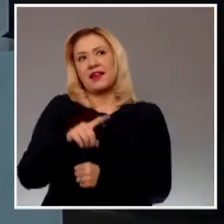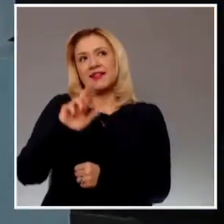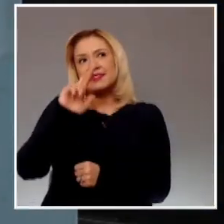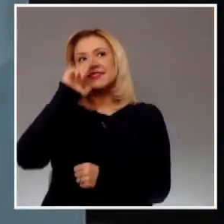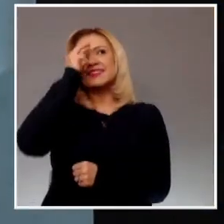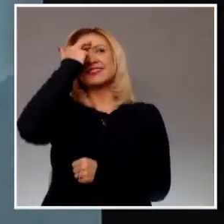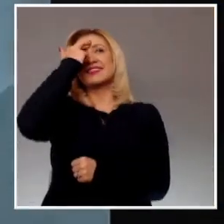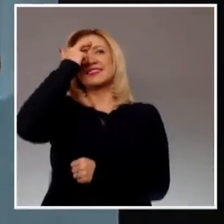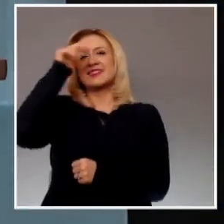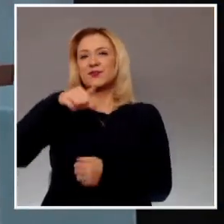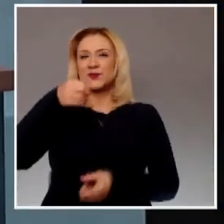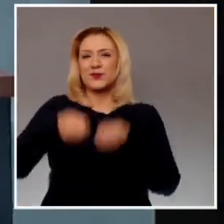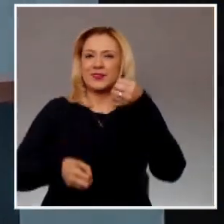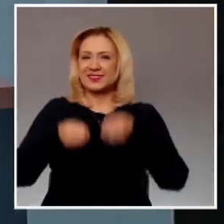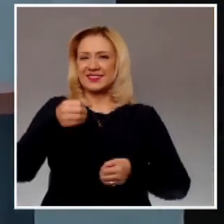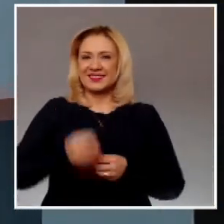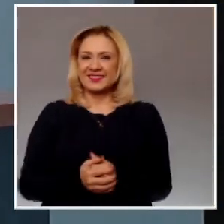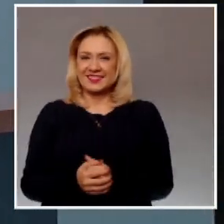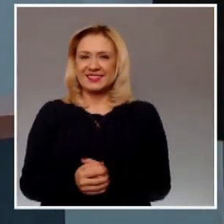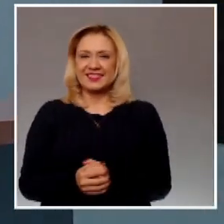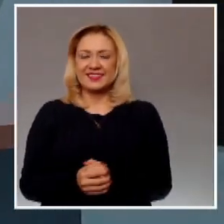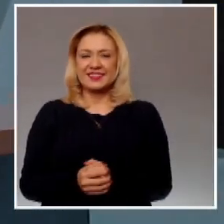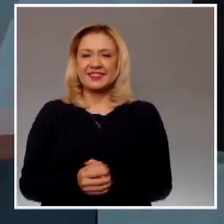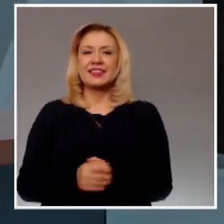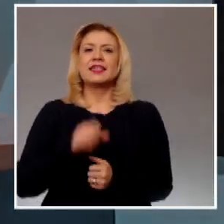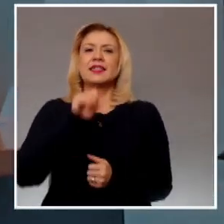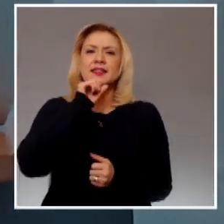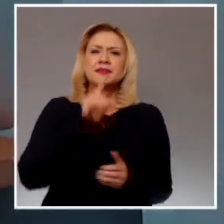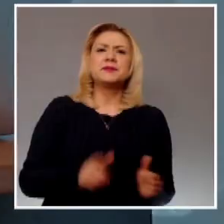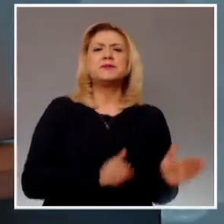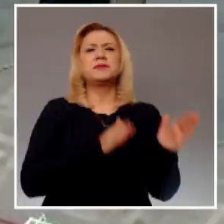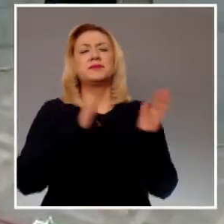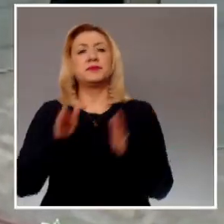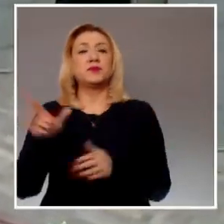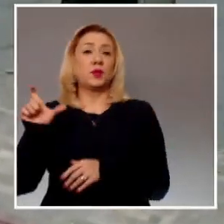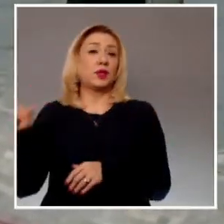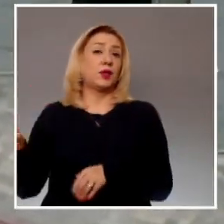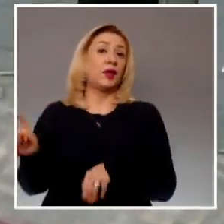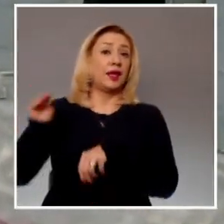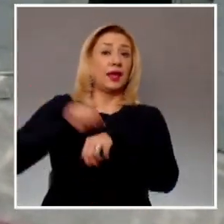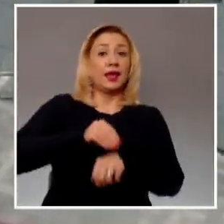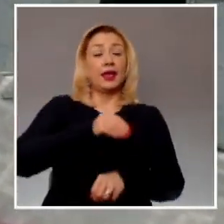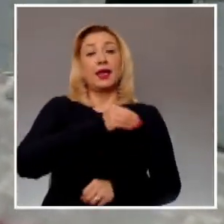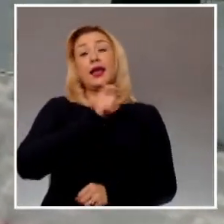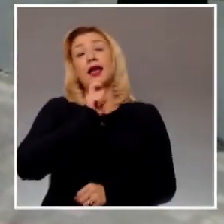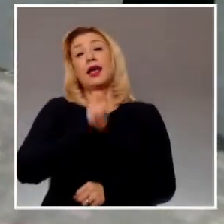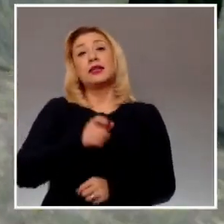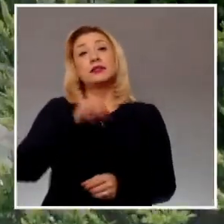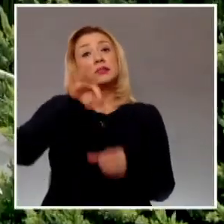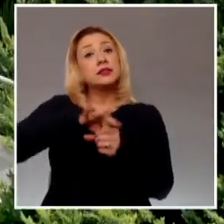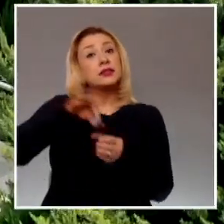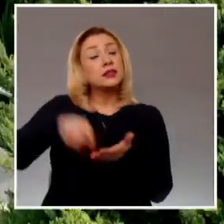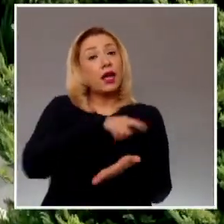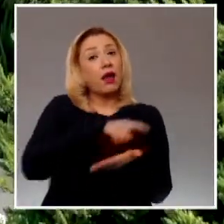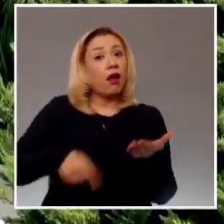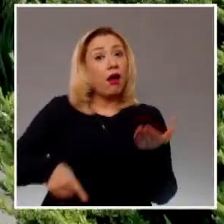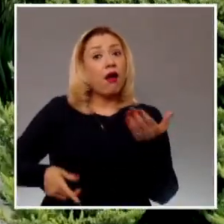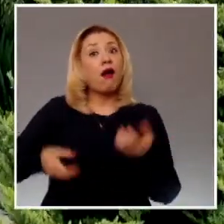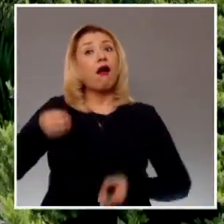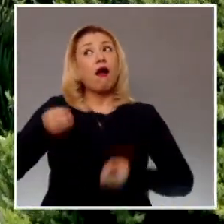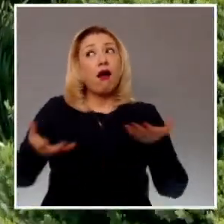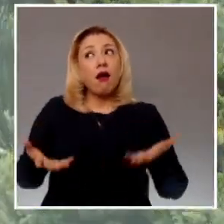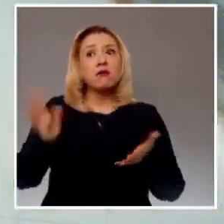Y con el inicio del año asumió la presidencia también del Tribunal Electoral la majestada Mónica Aralí Soto Fregoso.